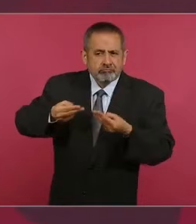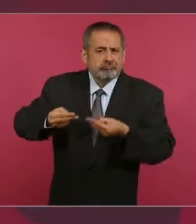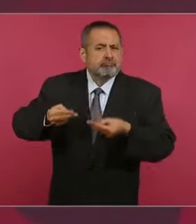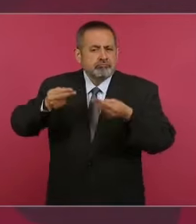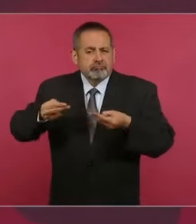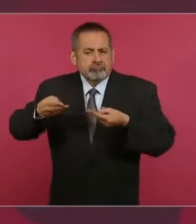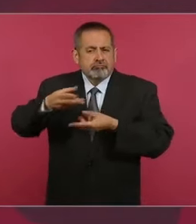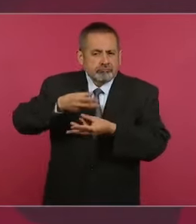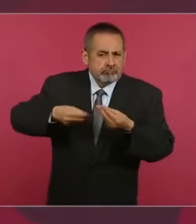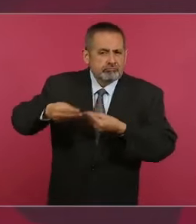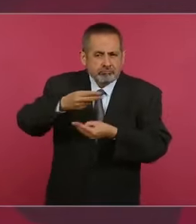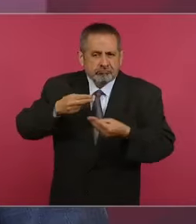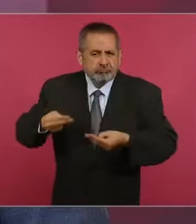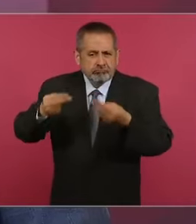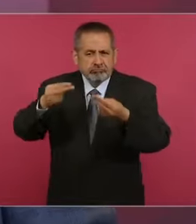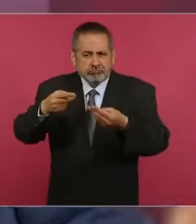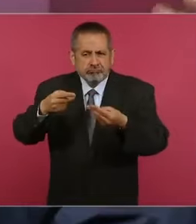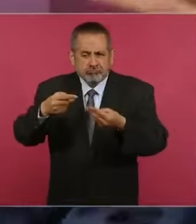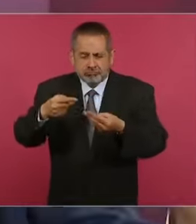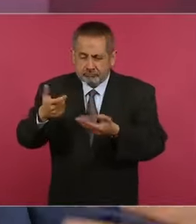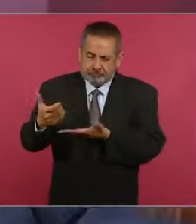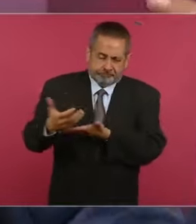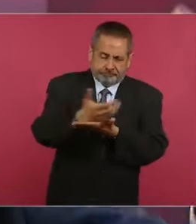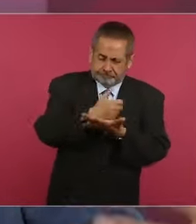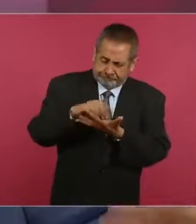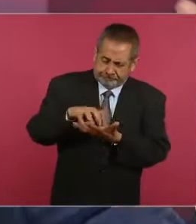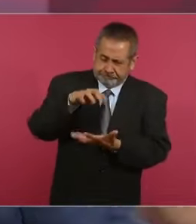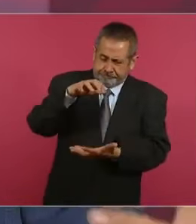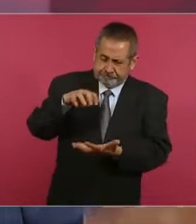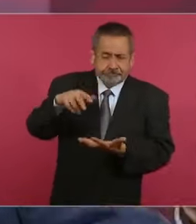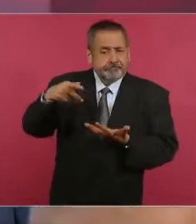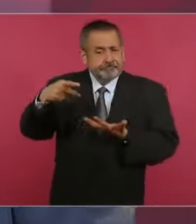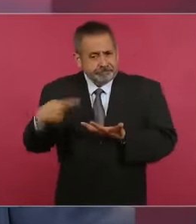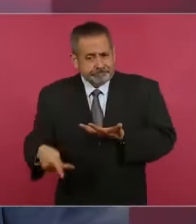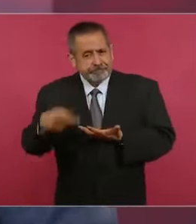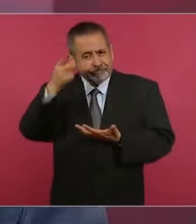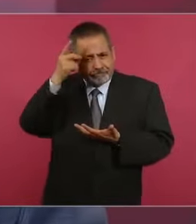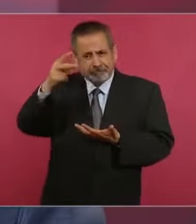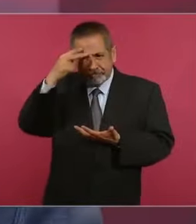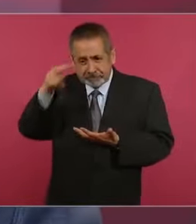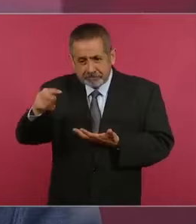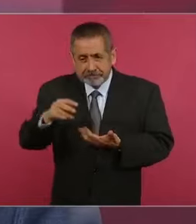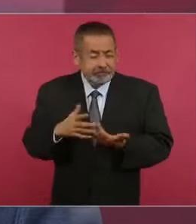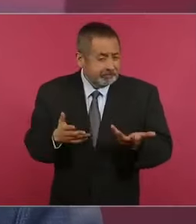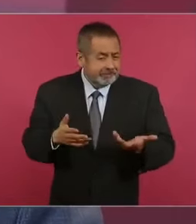y lo que se obtiene por la venta de petróleo al extranjero